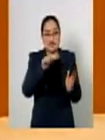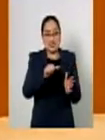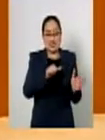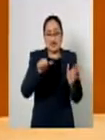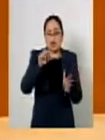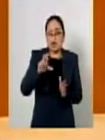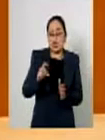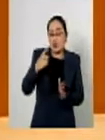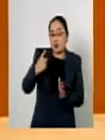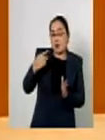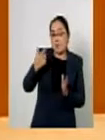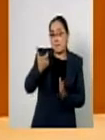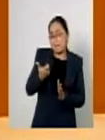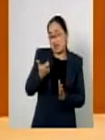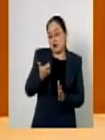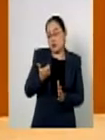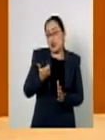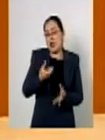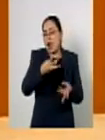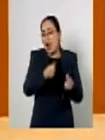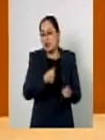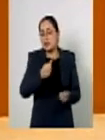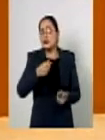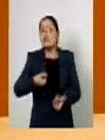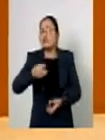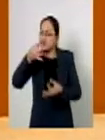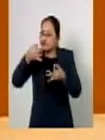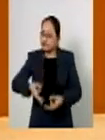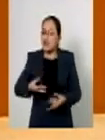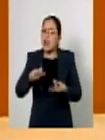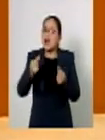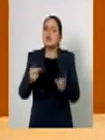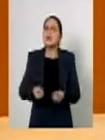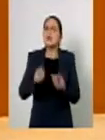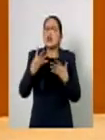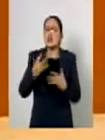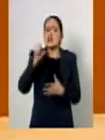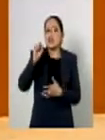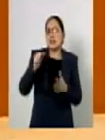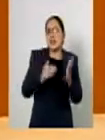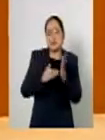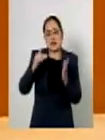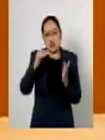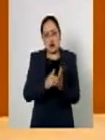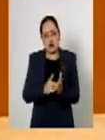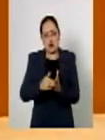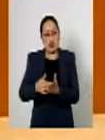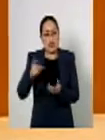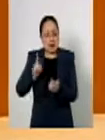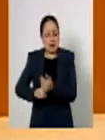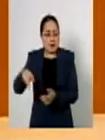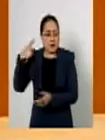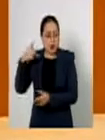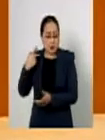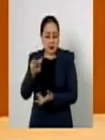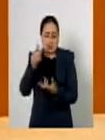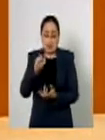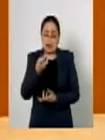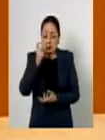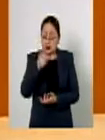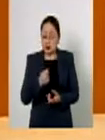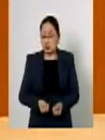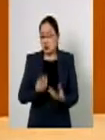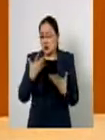comunicación social y acabó ejerciendo más de 60 millones en números absolutos esta cifra